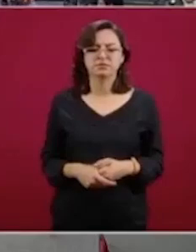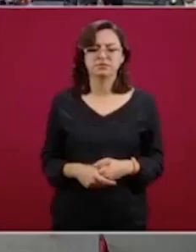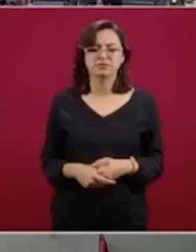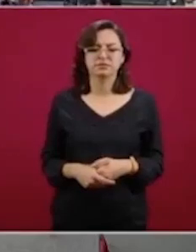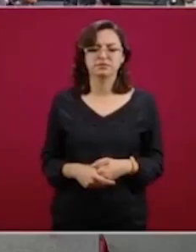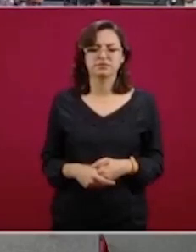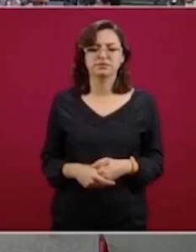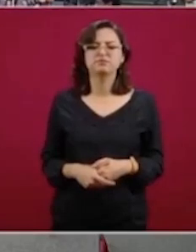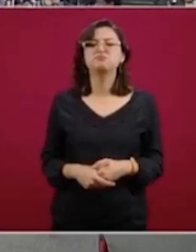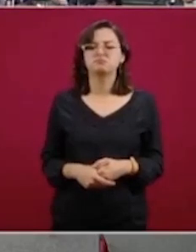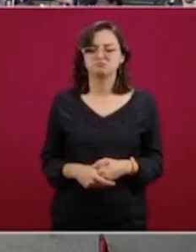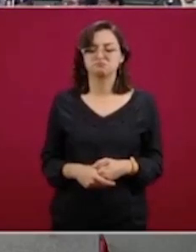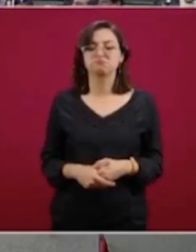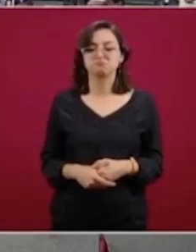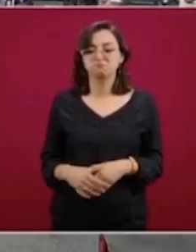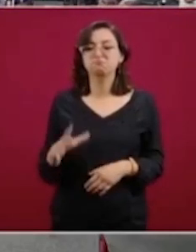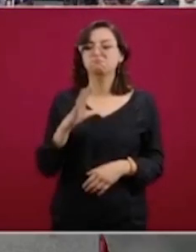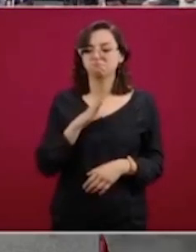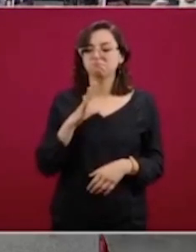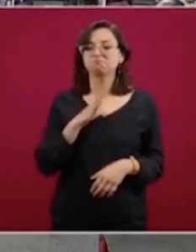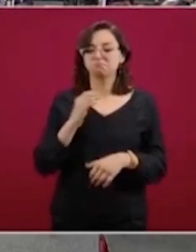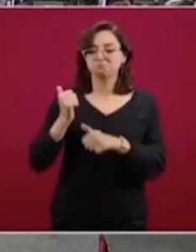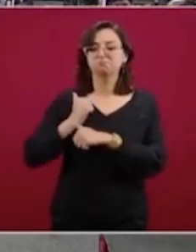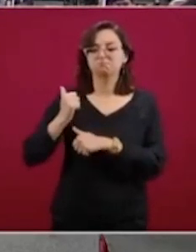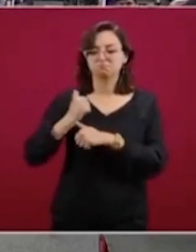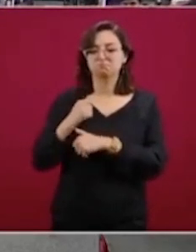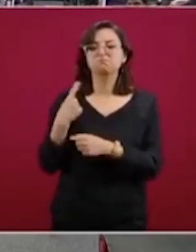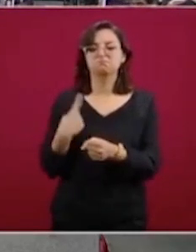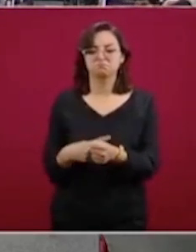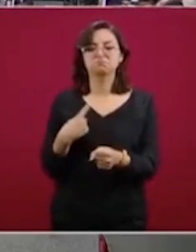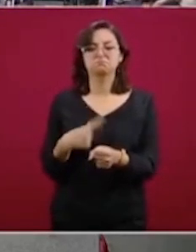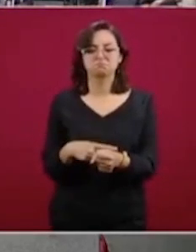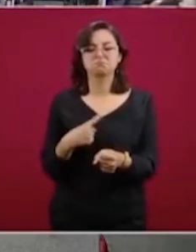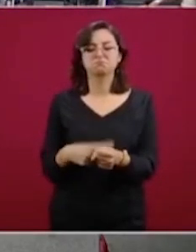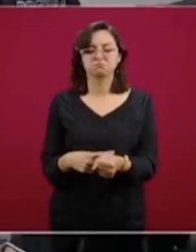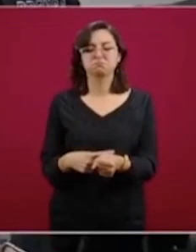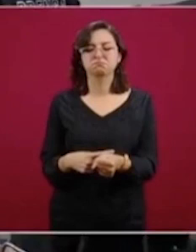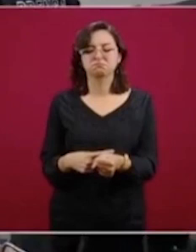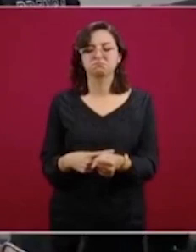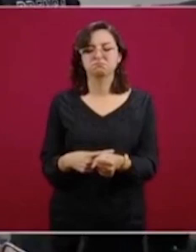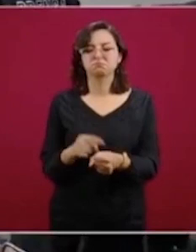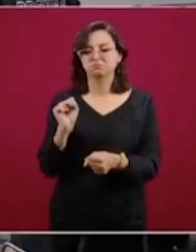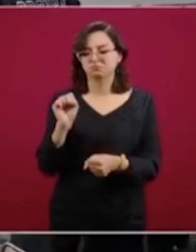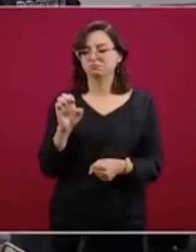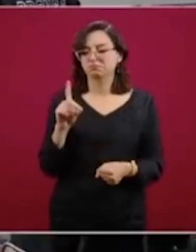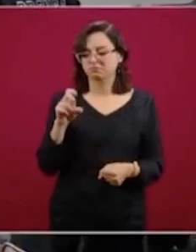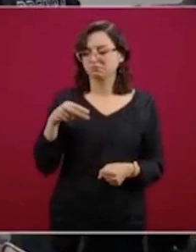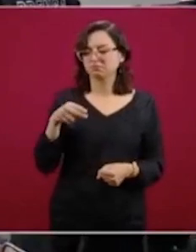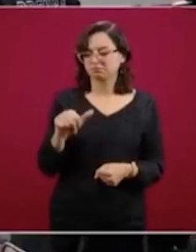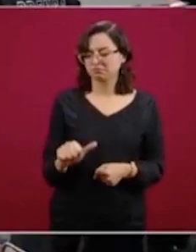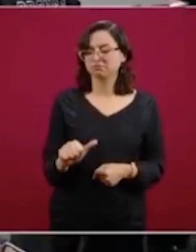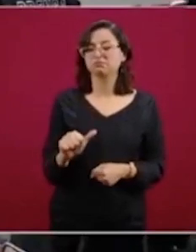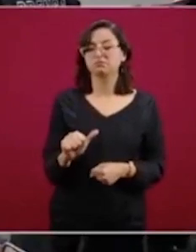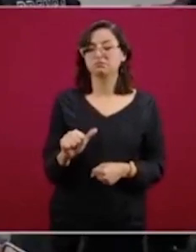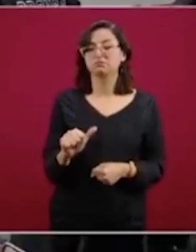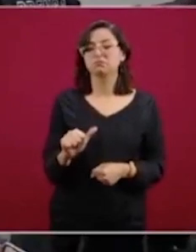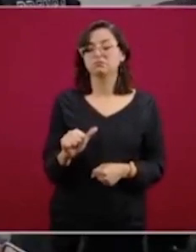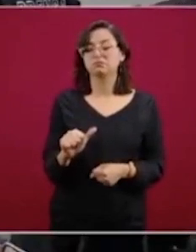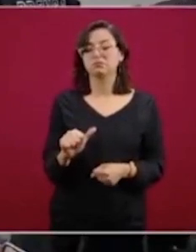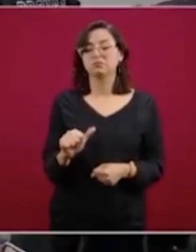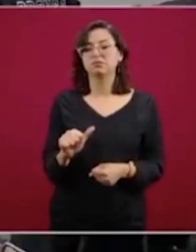Hemos tenido casos en personal de la Secretaría de la Defensa sobre